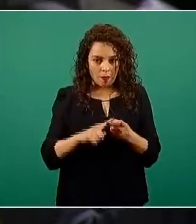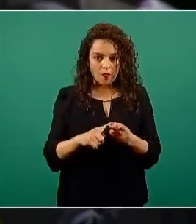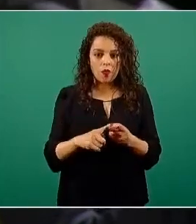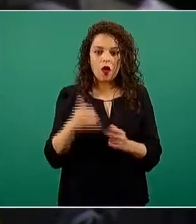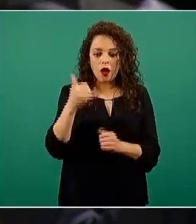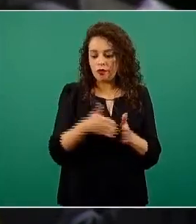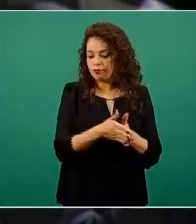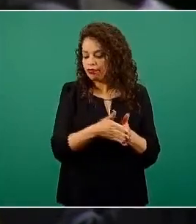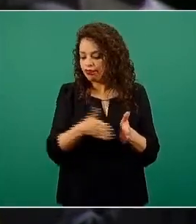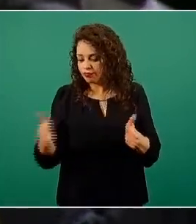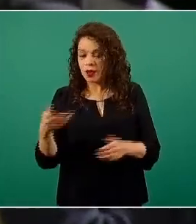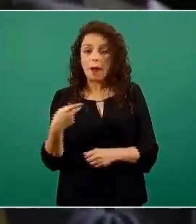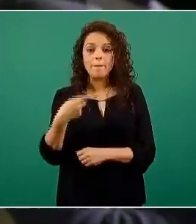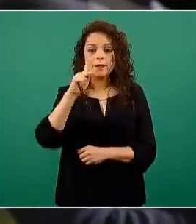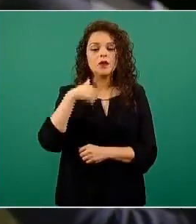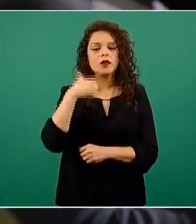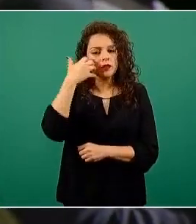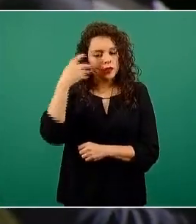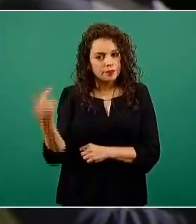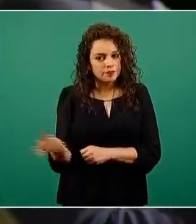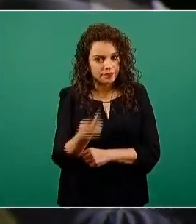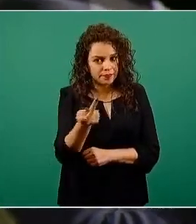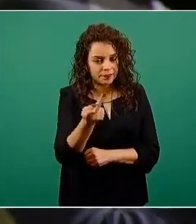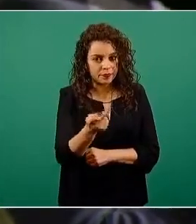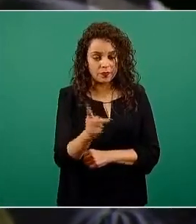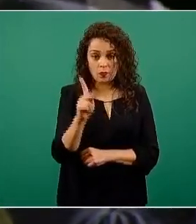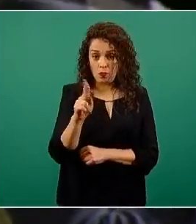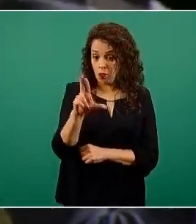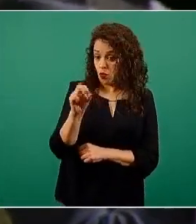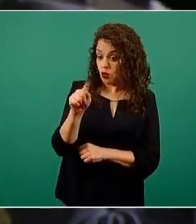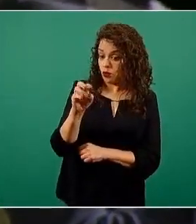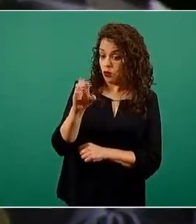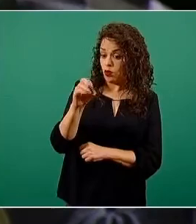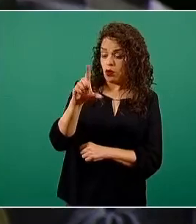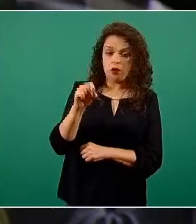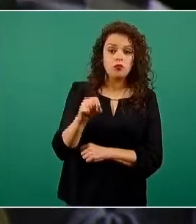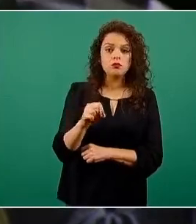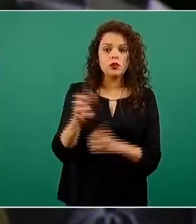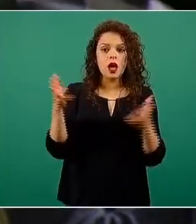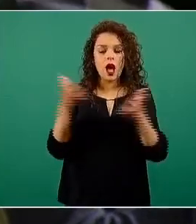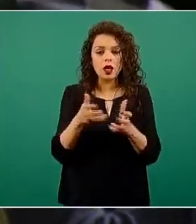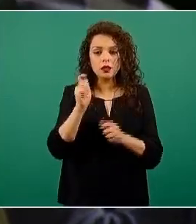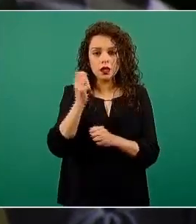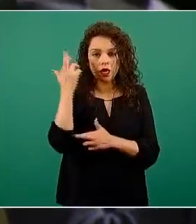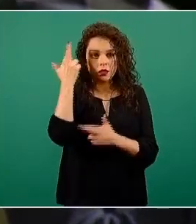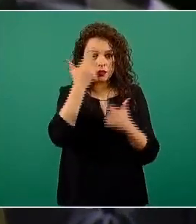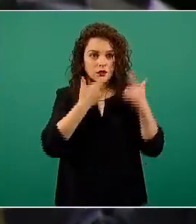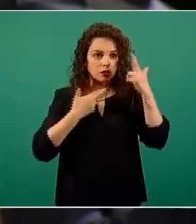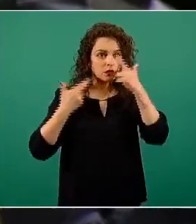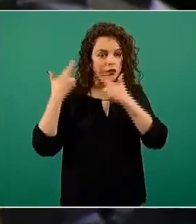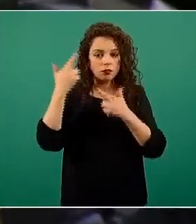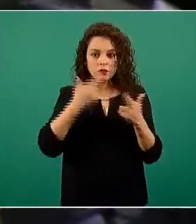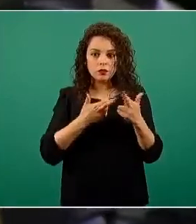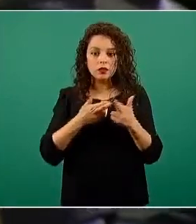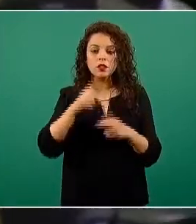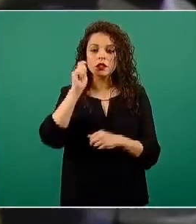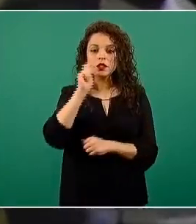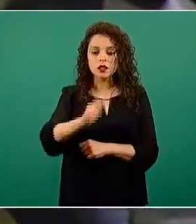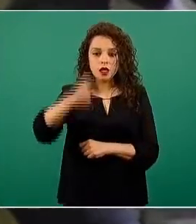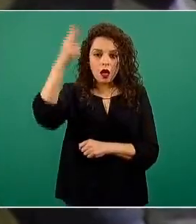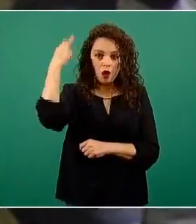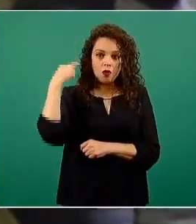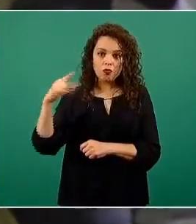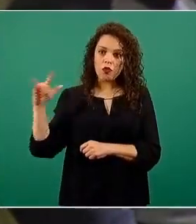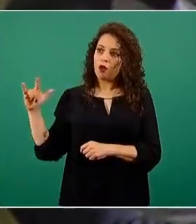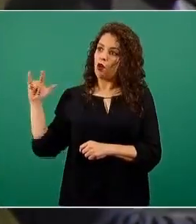pero preguntarle si por protocolo van a hacer algún tipo de rastreo en los vuelos que realizó el